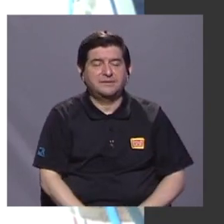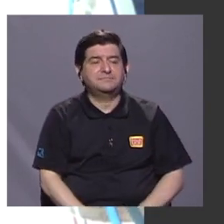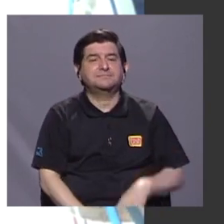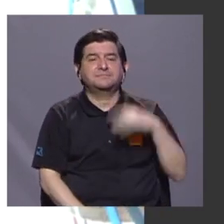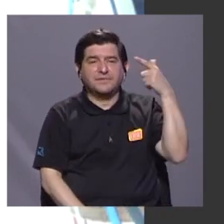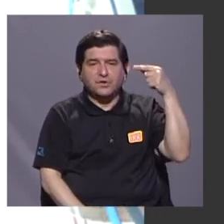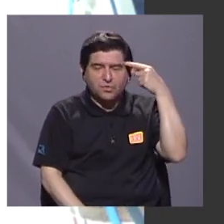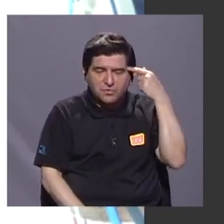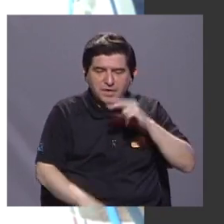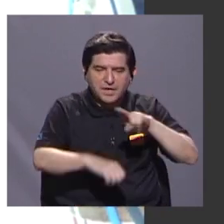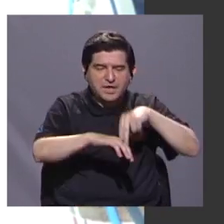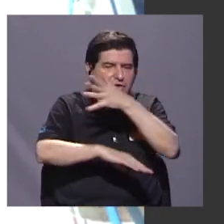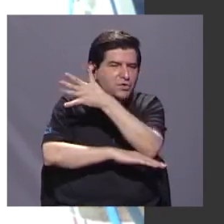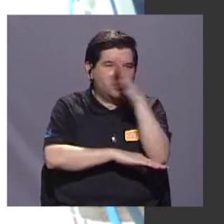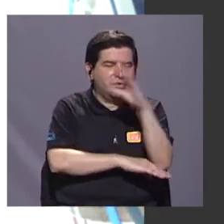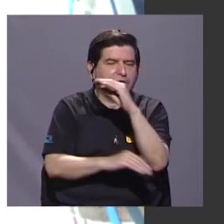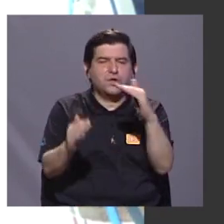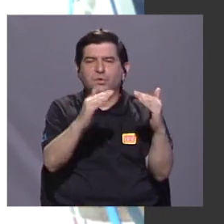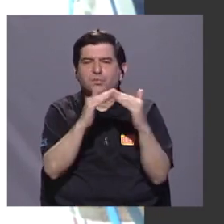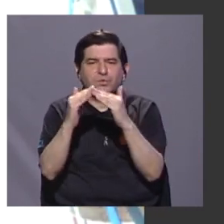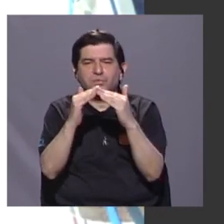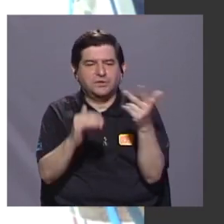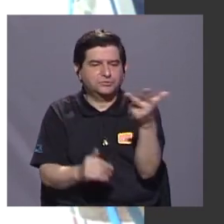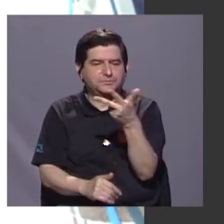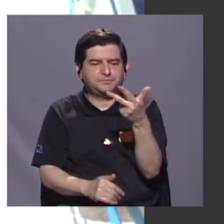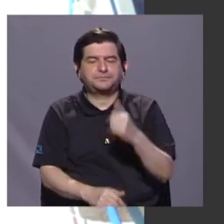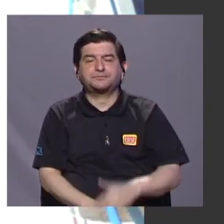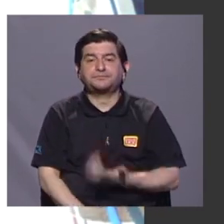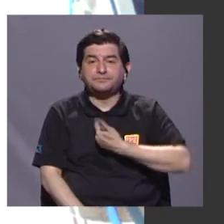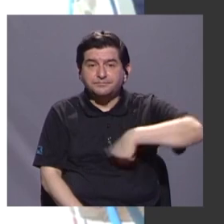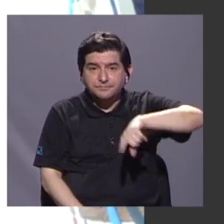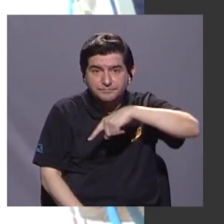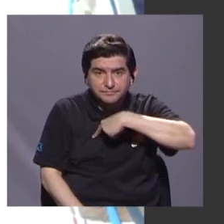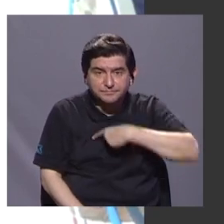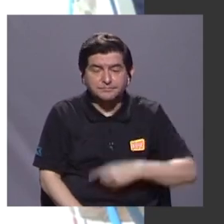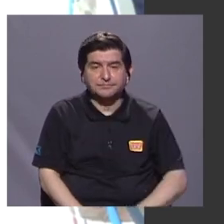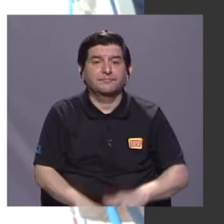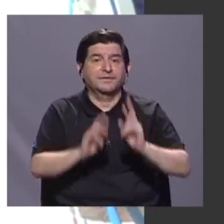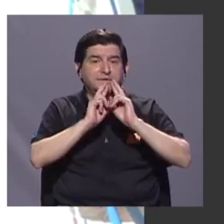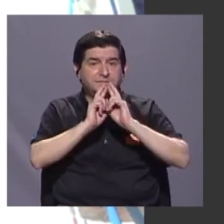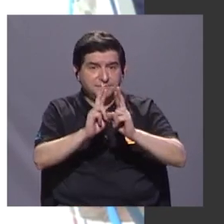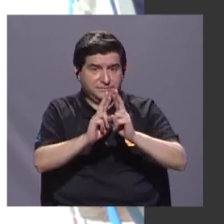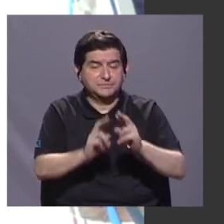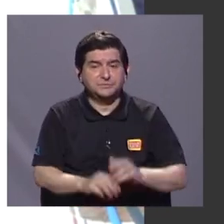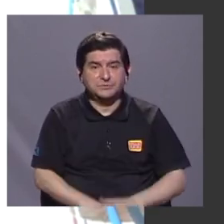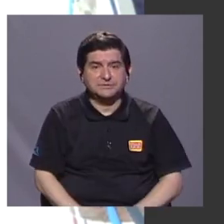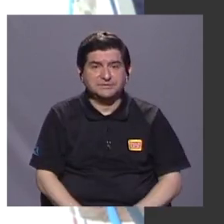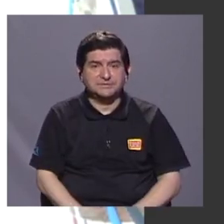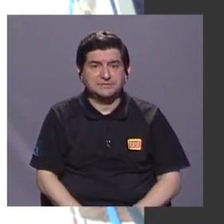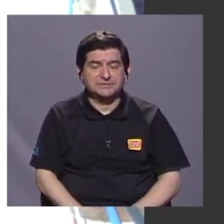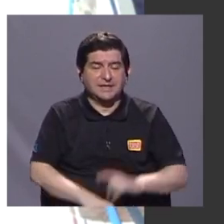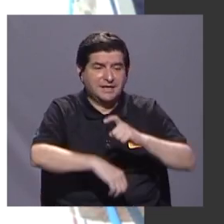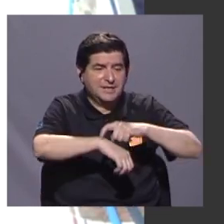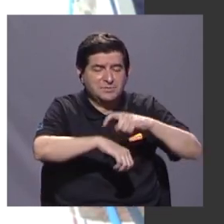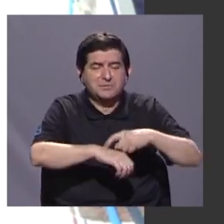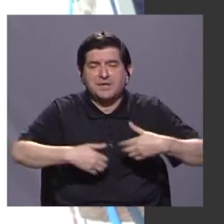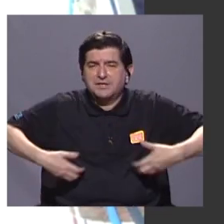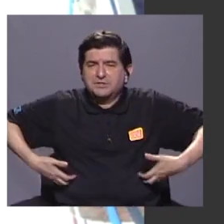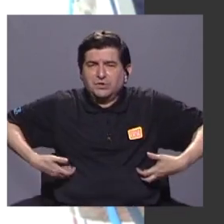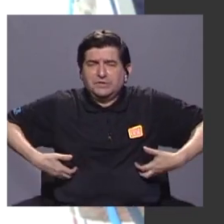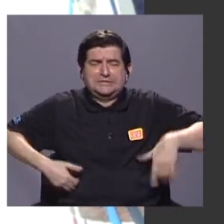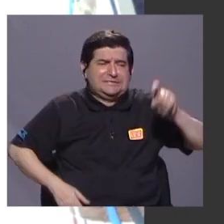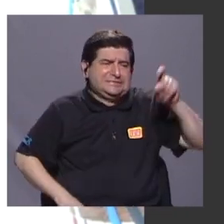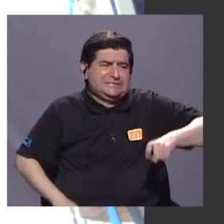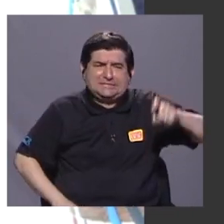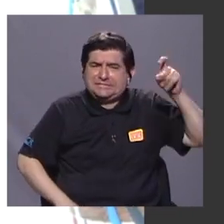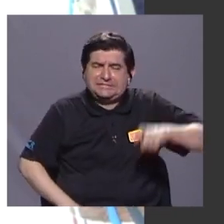la naturaleza y la población. porque nosotros respondemos cada vez que un animal necesita,